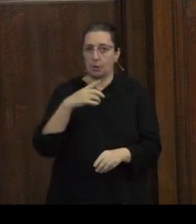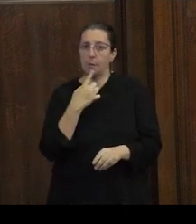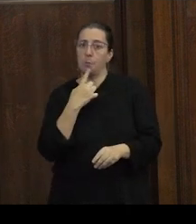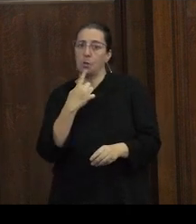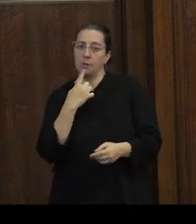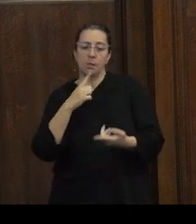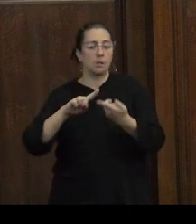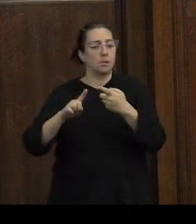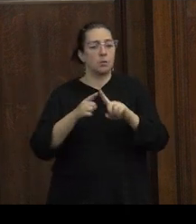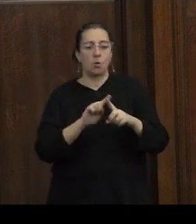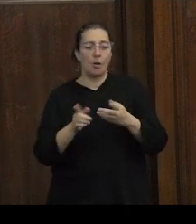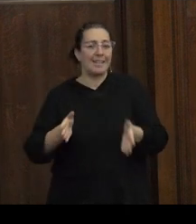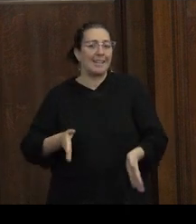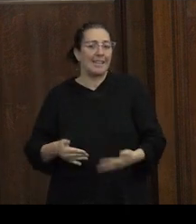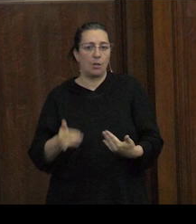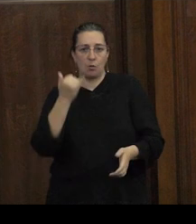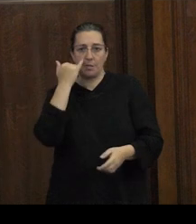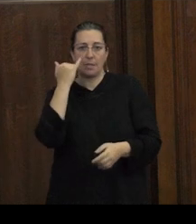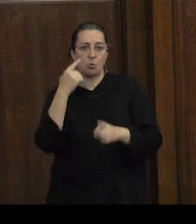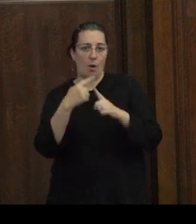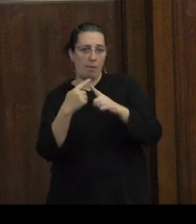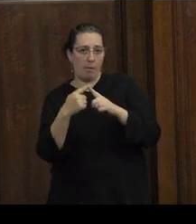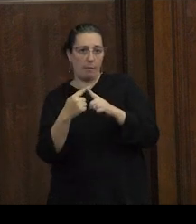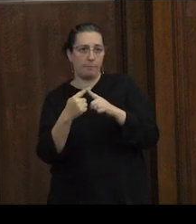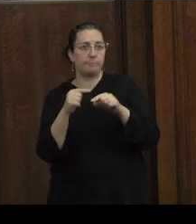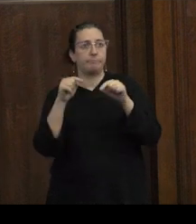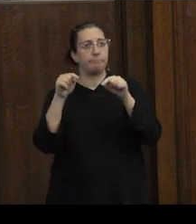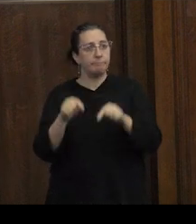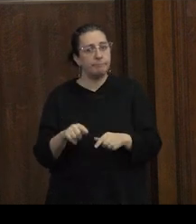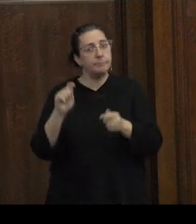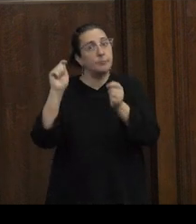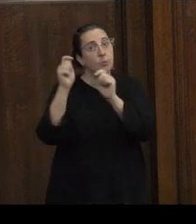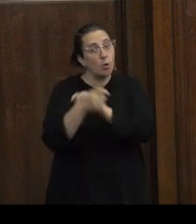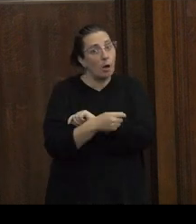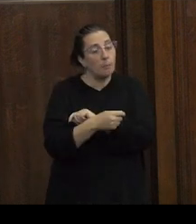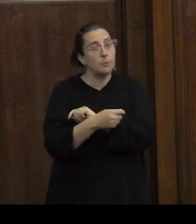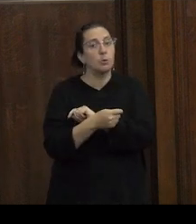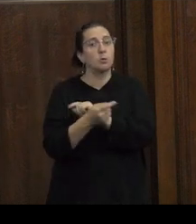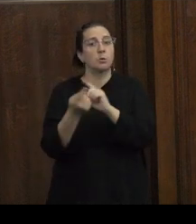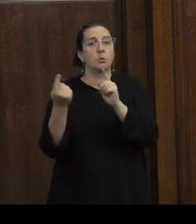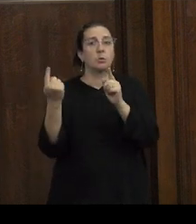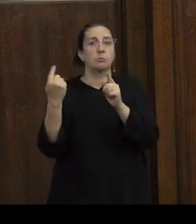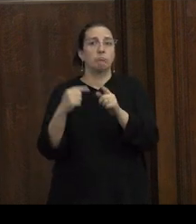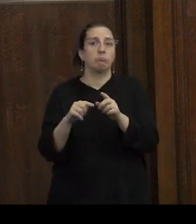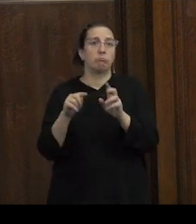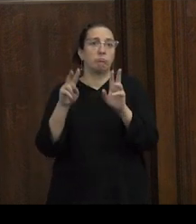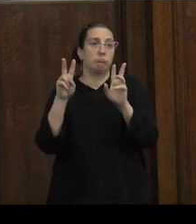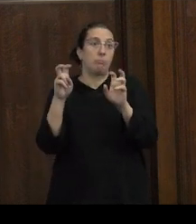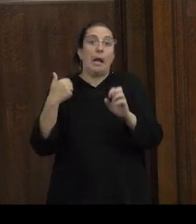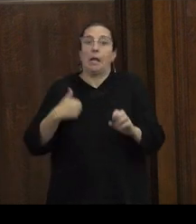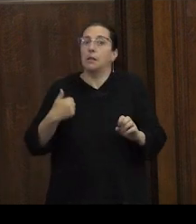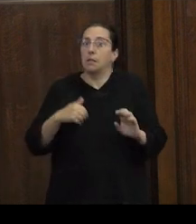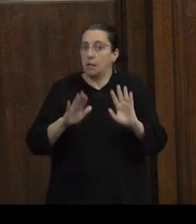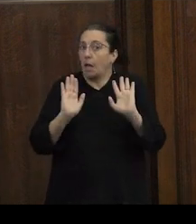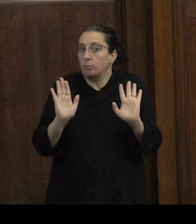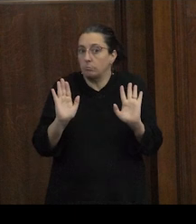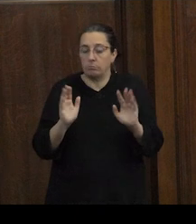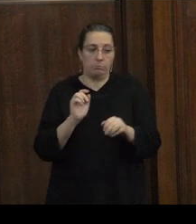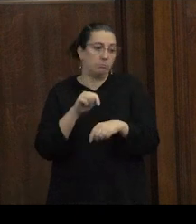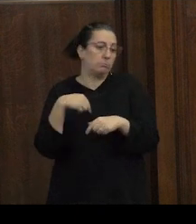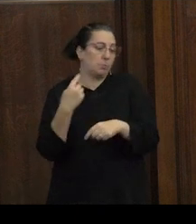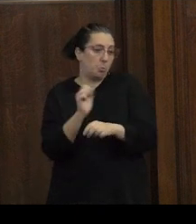en relación con el género y la sexualidad estos cambios al menos en el caso de Argentina después podríamos